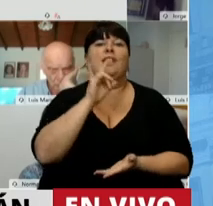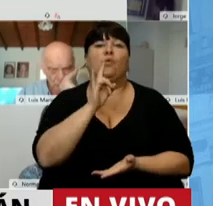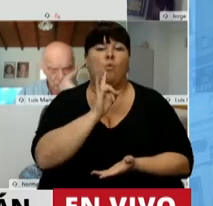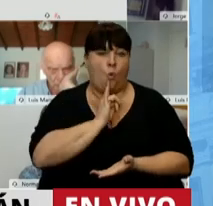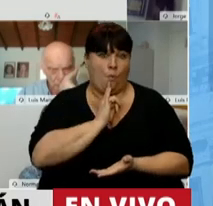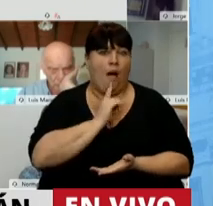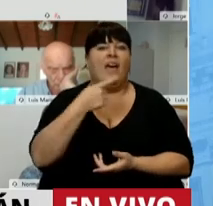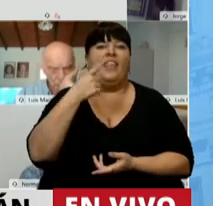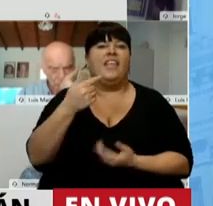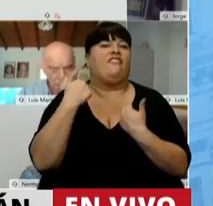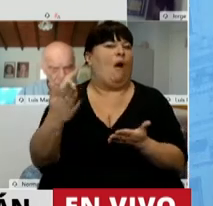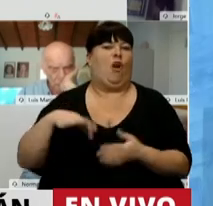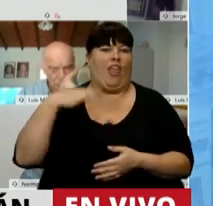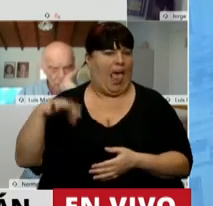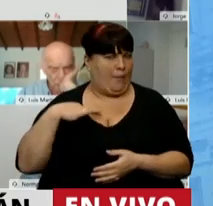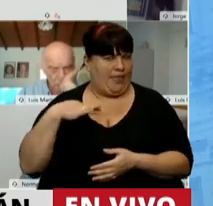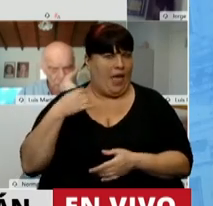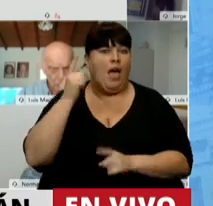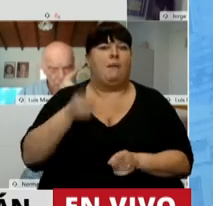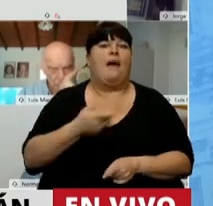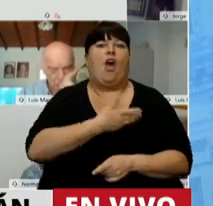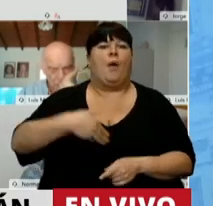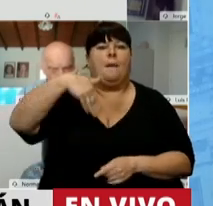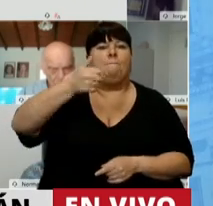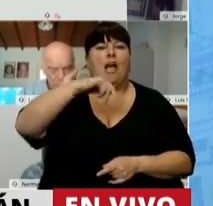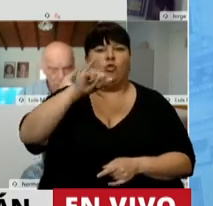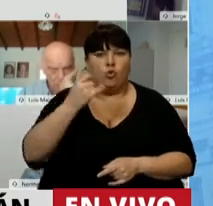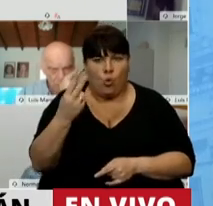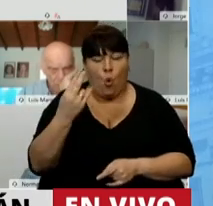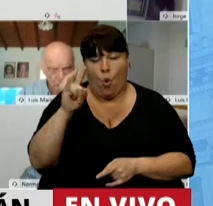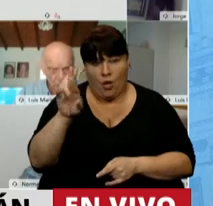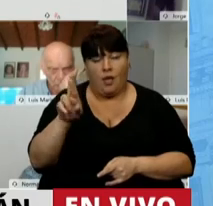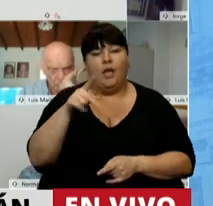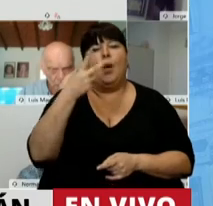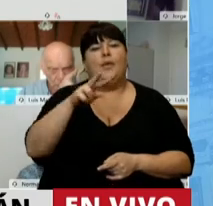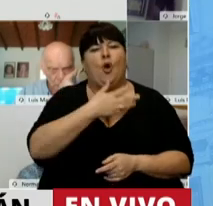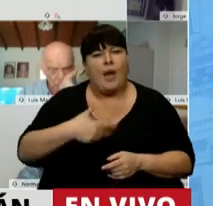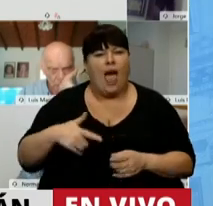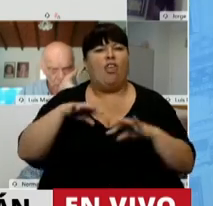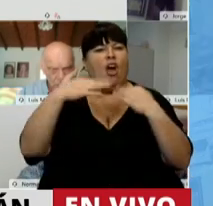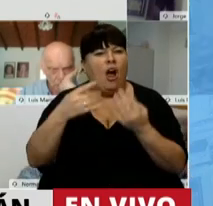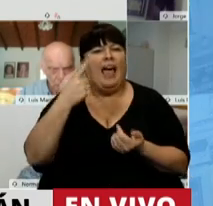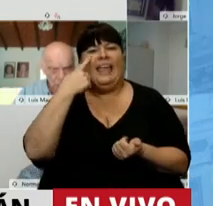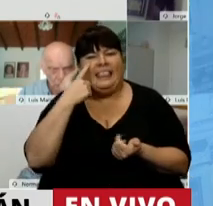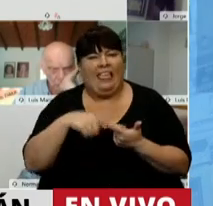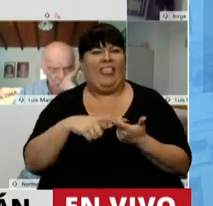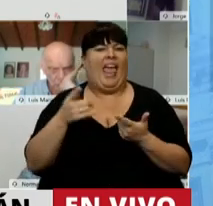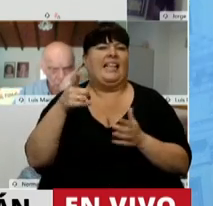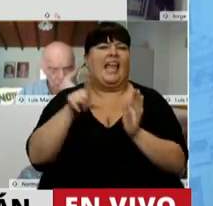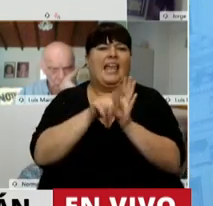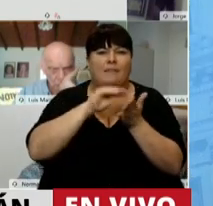Tucumán, que se declaró provida, decidida por el gobernador Manzur, el vicegobernador Jardo, por toda la Cámara, los intendentes,